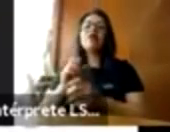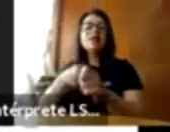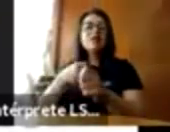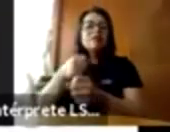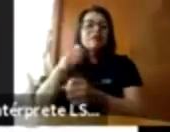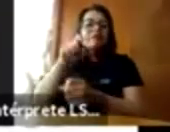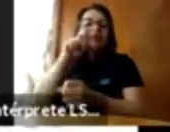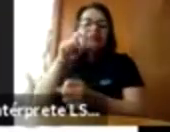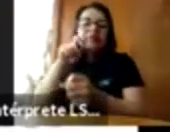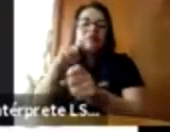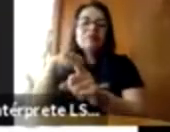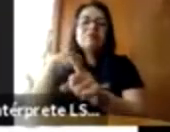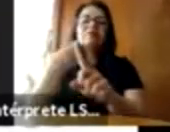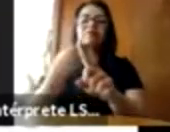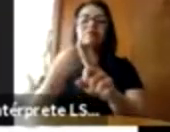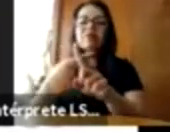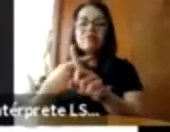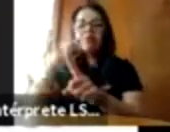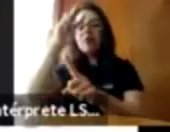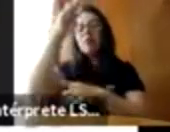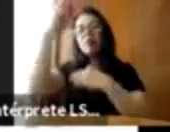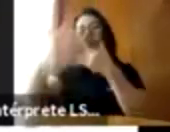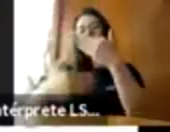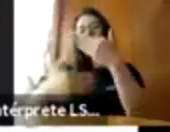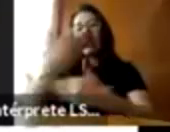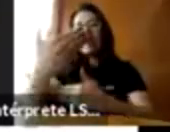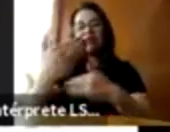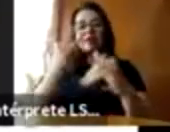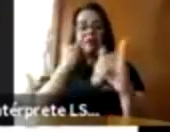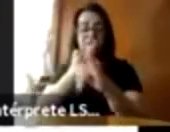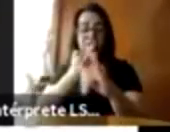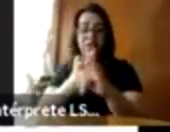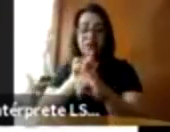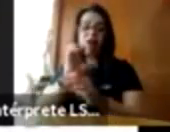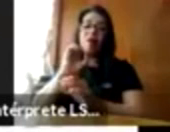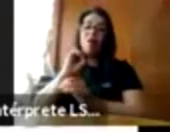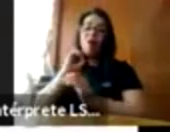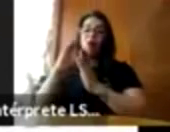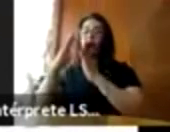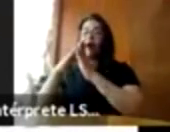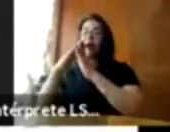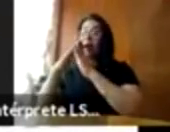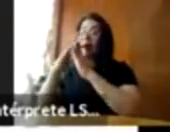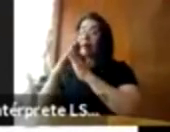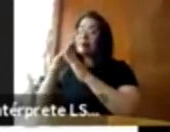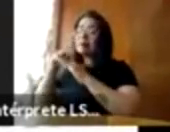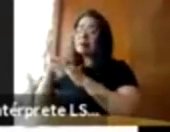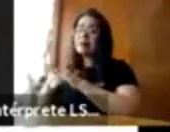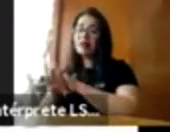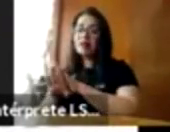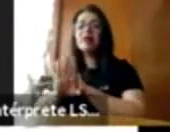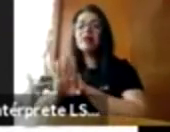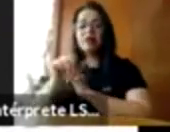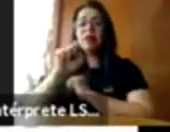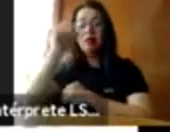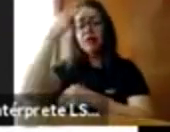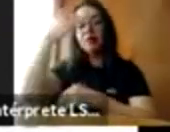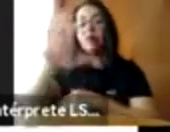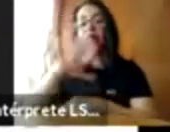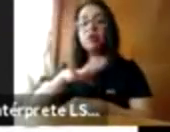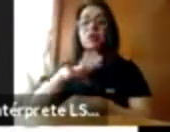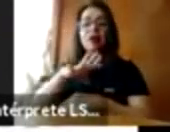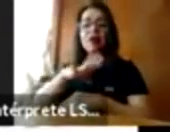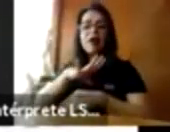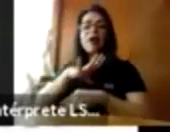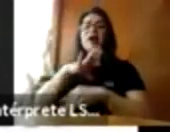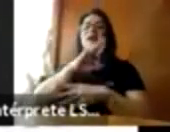cosa es que no tiene que ser así. Nosotros sabemos que existen intervenciones, programas, escuchamos un poco lo que